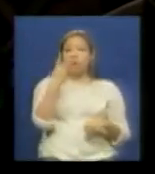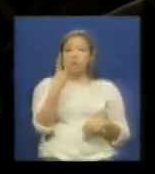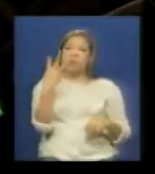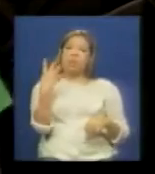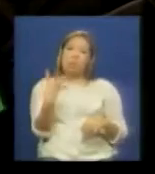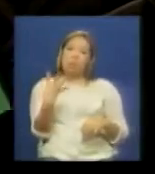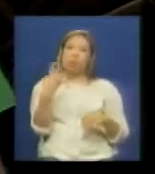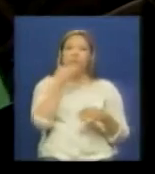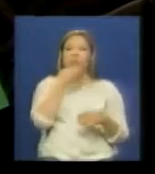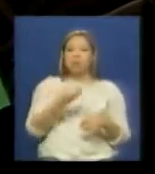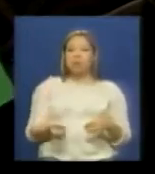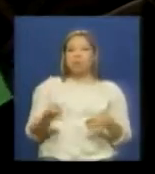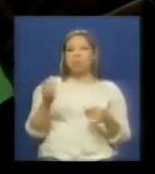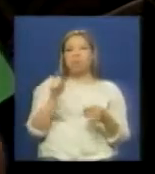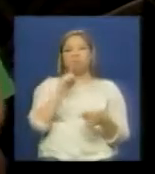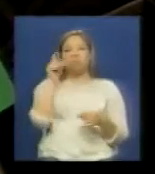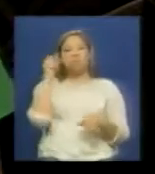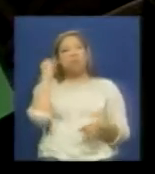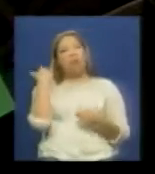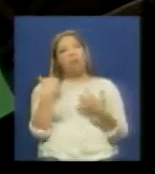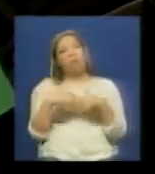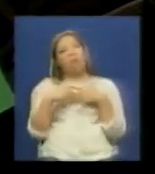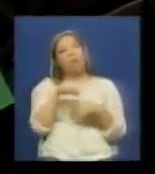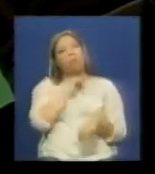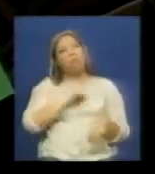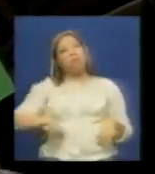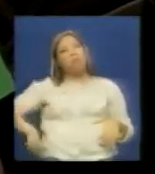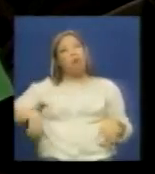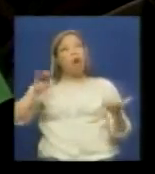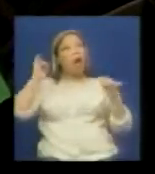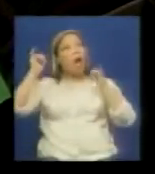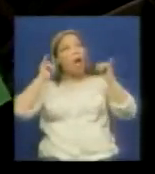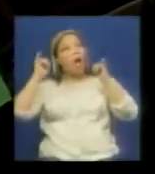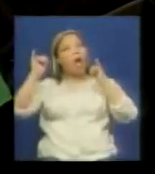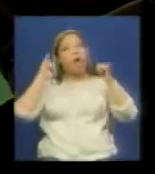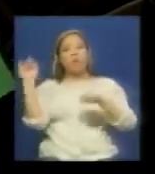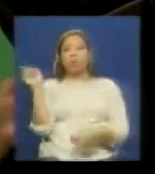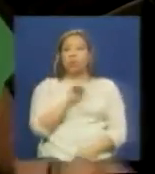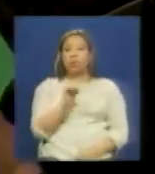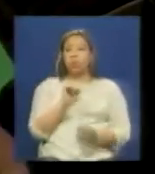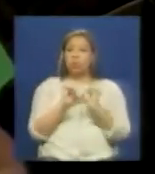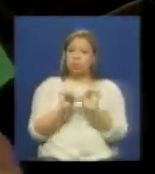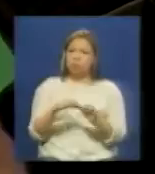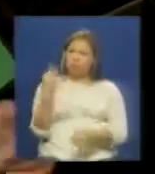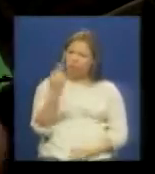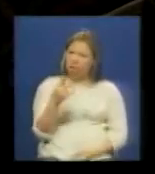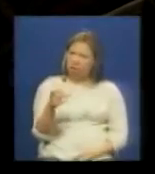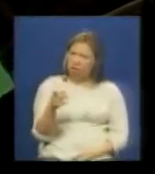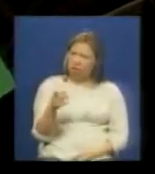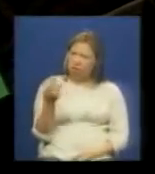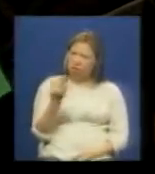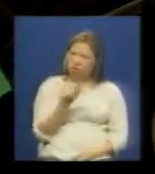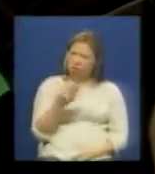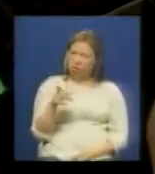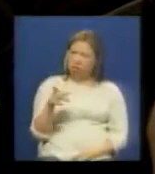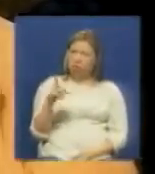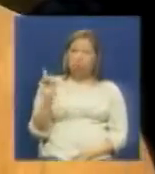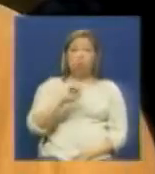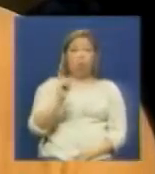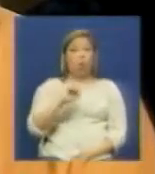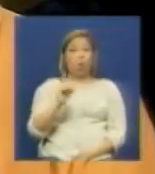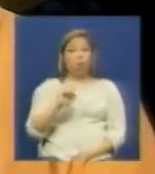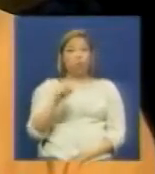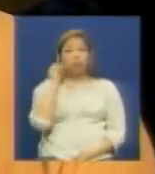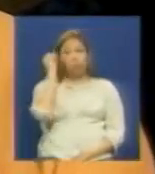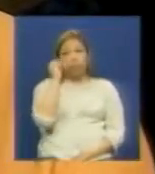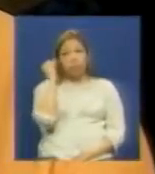el 31 a lo mejor la gente se apaga y no querrá entonces digamos activarse más de lo que viene haciendo ¿tú crees que eso sea verdad? ¿cuál es el llamado que se le hace al pueblo? Mira, yo